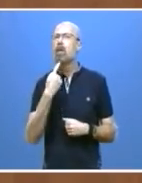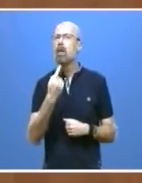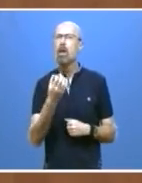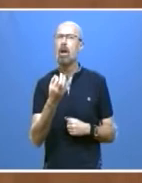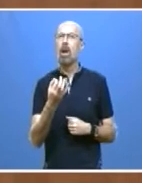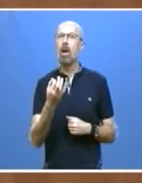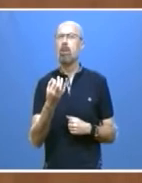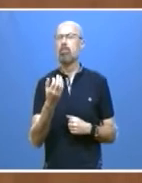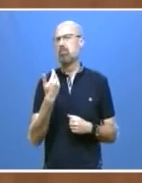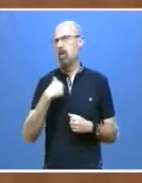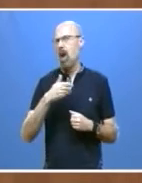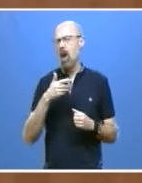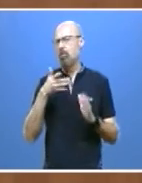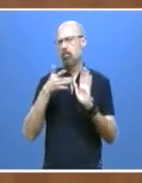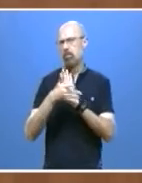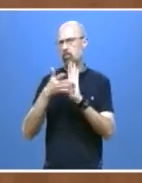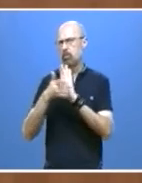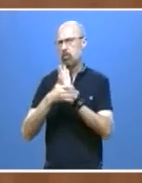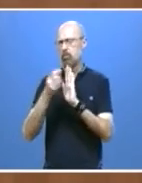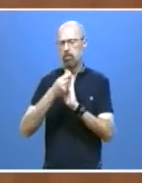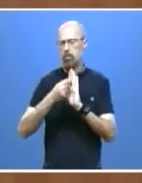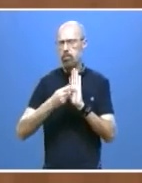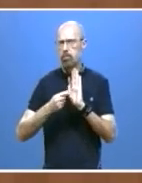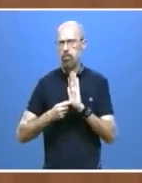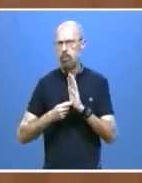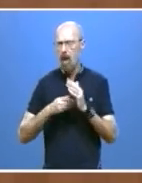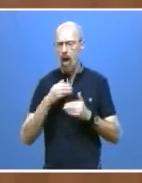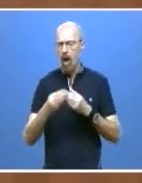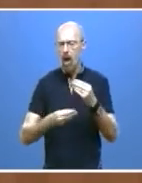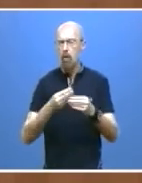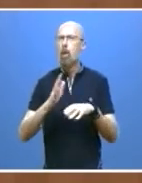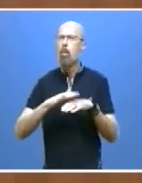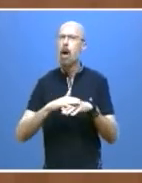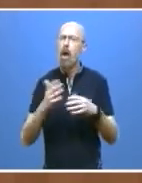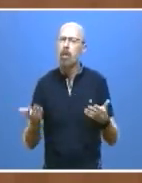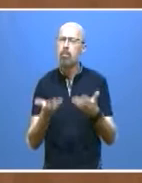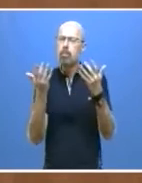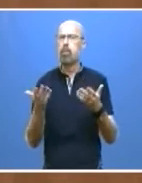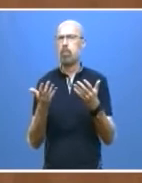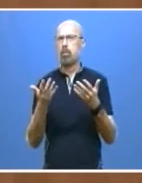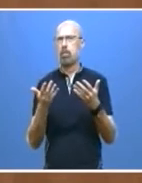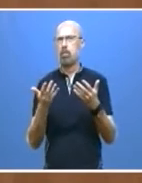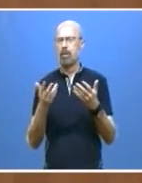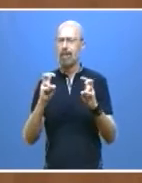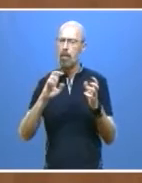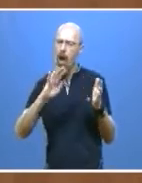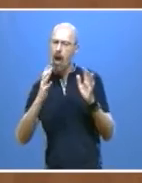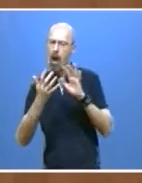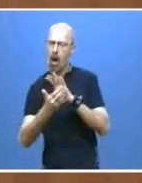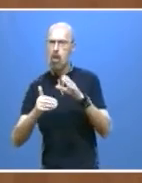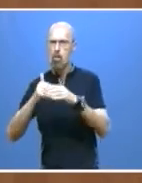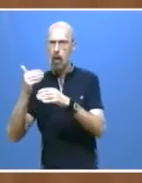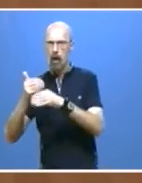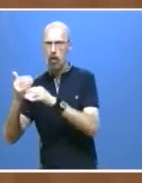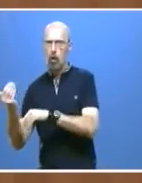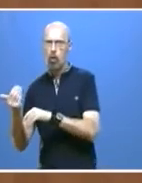he venido mencionando una serie de actuaciones para impulsar el profundo movimiento de modernización. Actuaciones